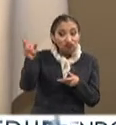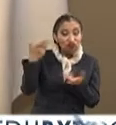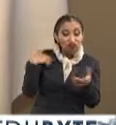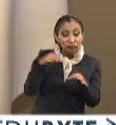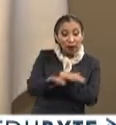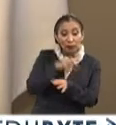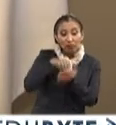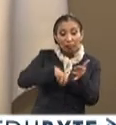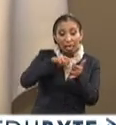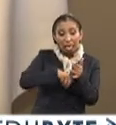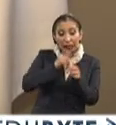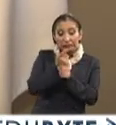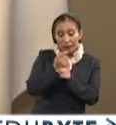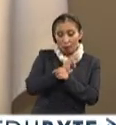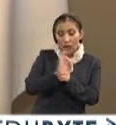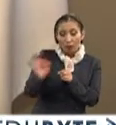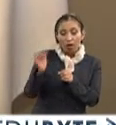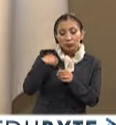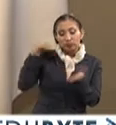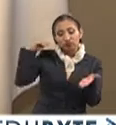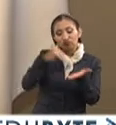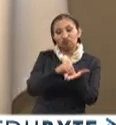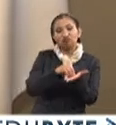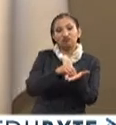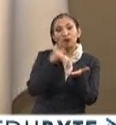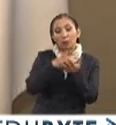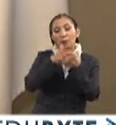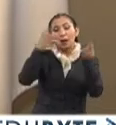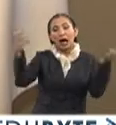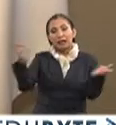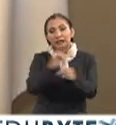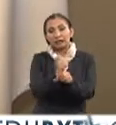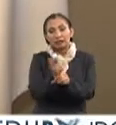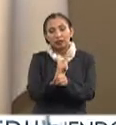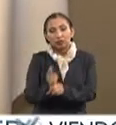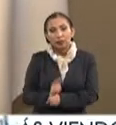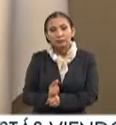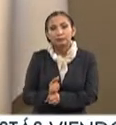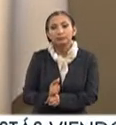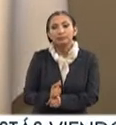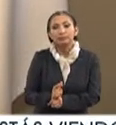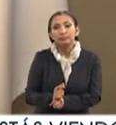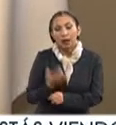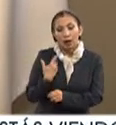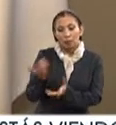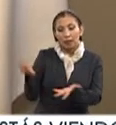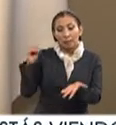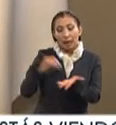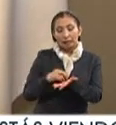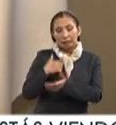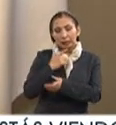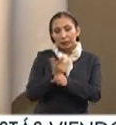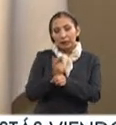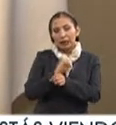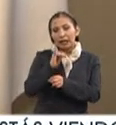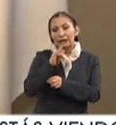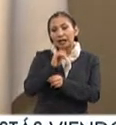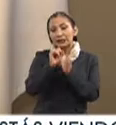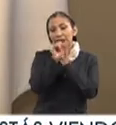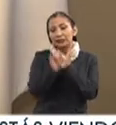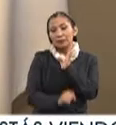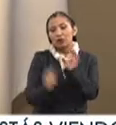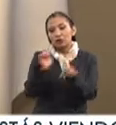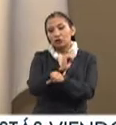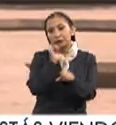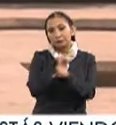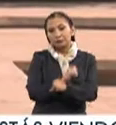y pues viéramos la posibilidad de tener, ampliar nuestra oferta educativa, incluyendo la carrera de ingeniería de sistemas